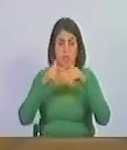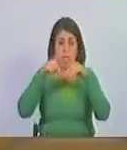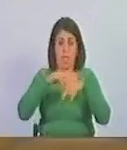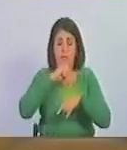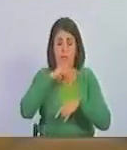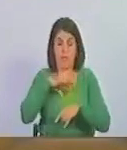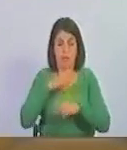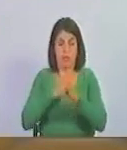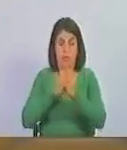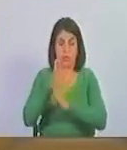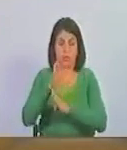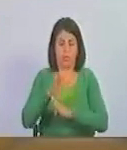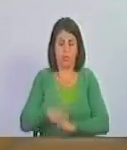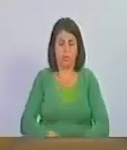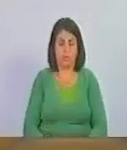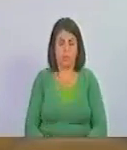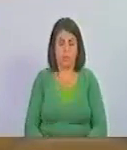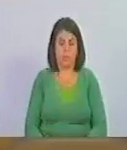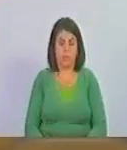que lo sigue